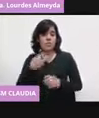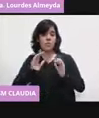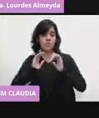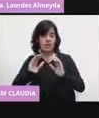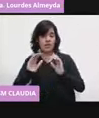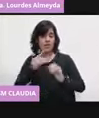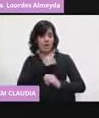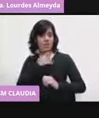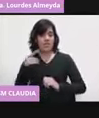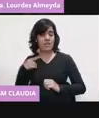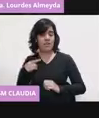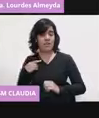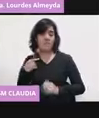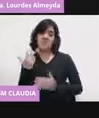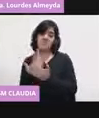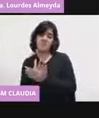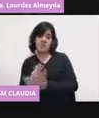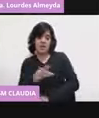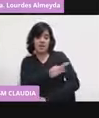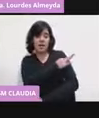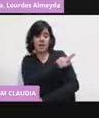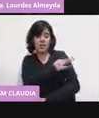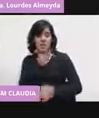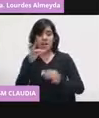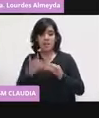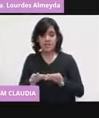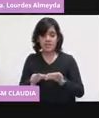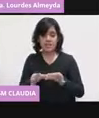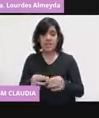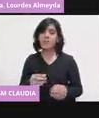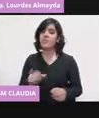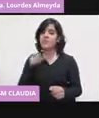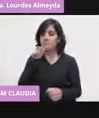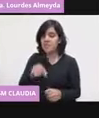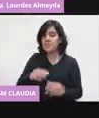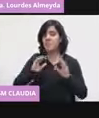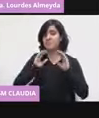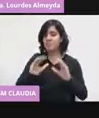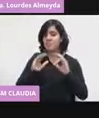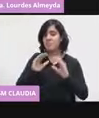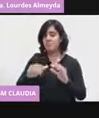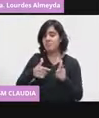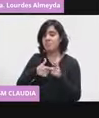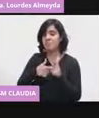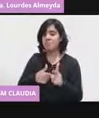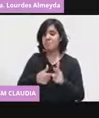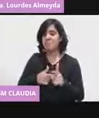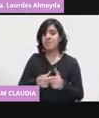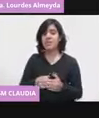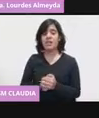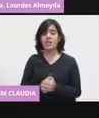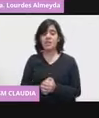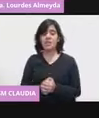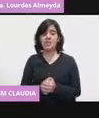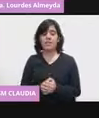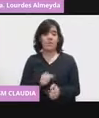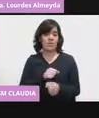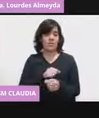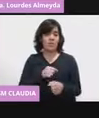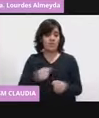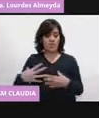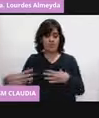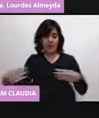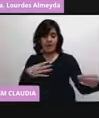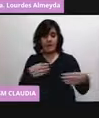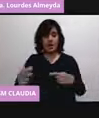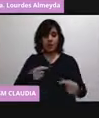ponga la vacuna. Y cuando se ponga la vacuna, se va a ir cuidando hasta que no esté controlada la pandemia. En